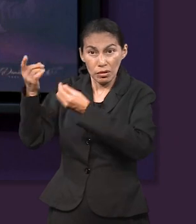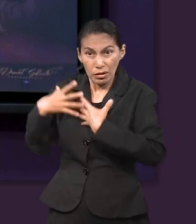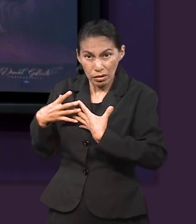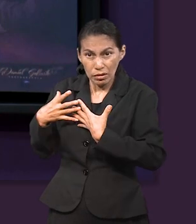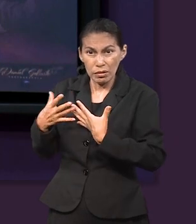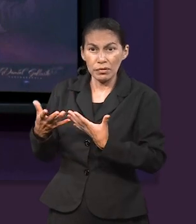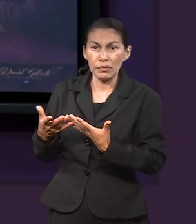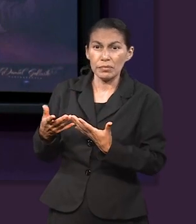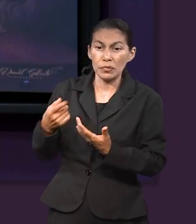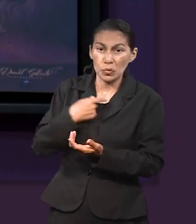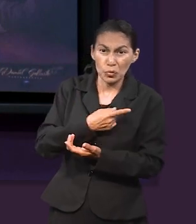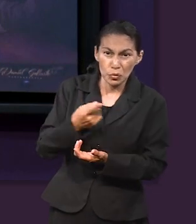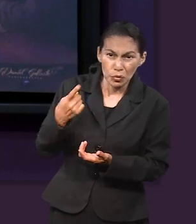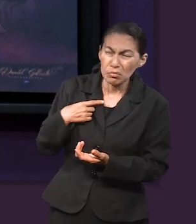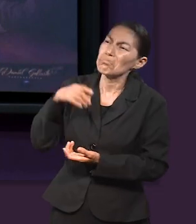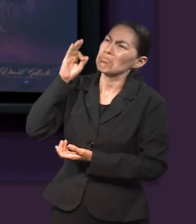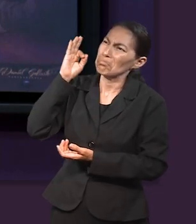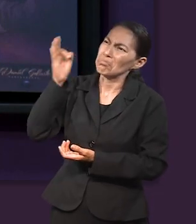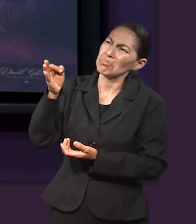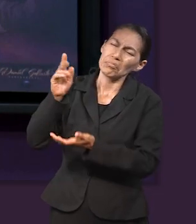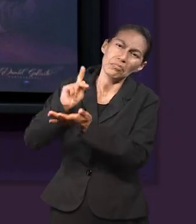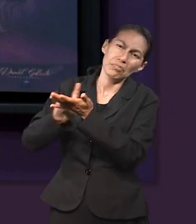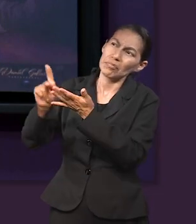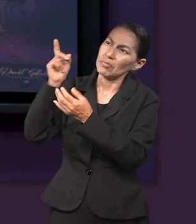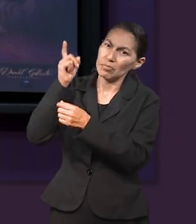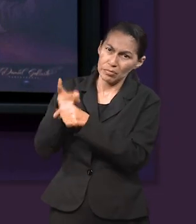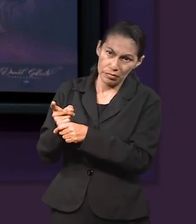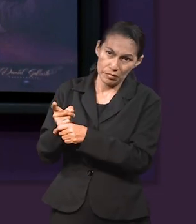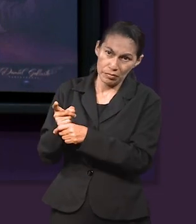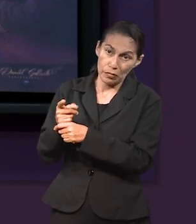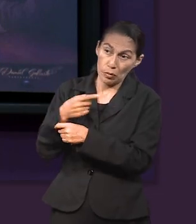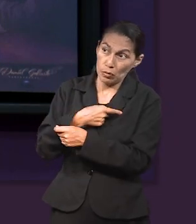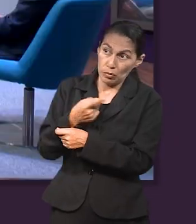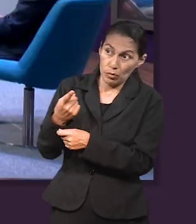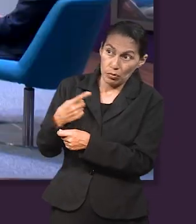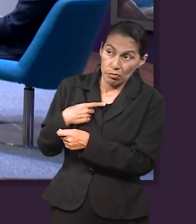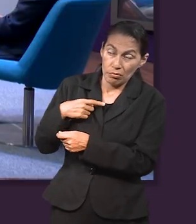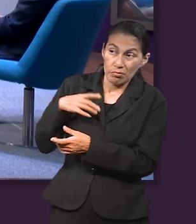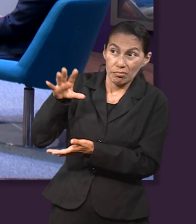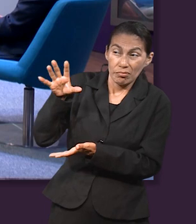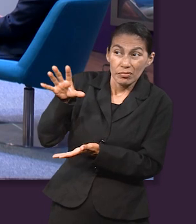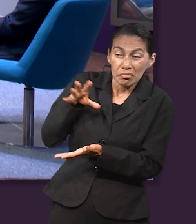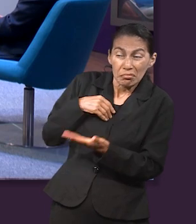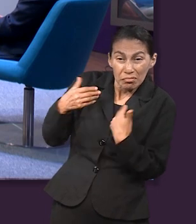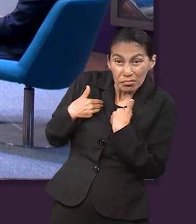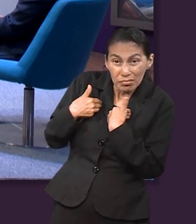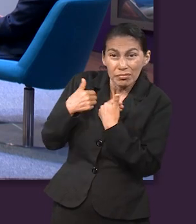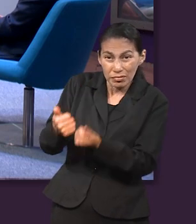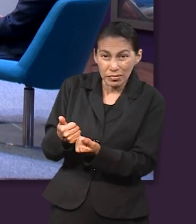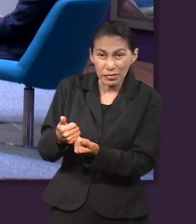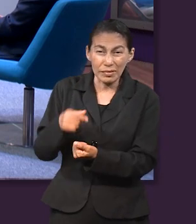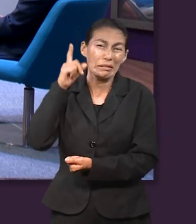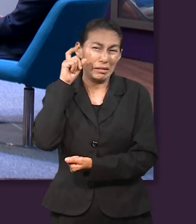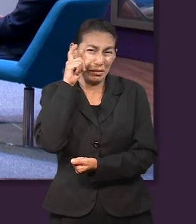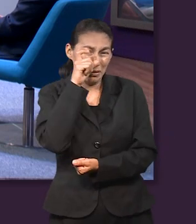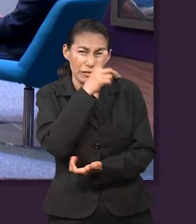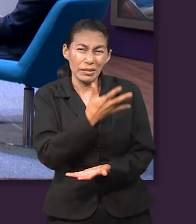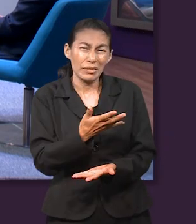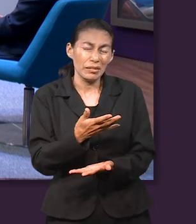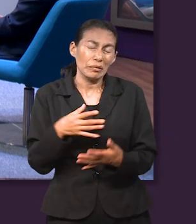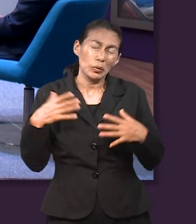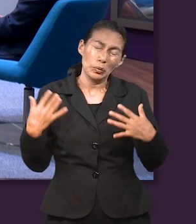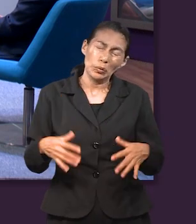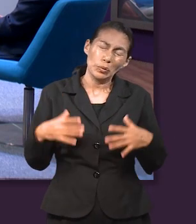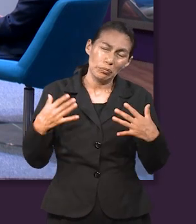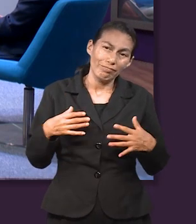aceptar que realmente Dios es el que tiene el control de las cosas. Él sabe por qué pasan. Y no nos queda otra más que aceptar su voluntad